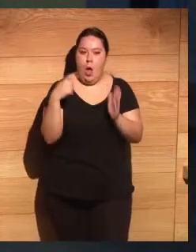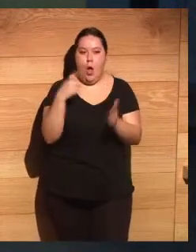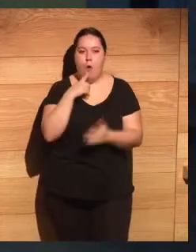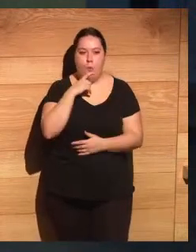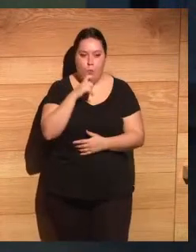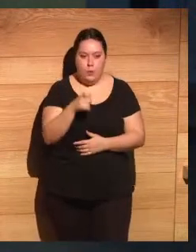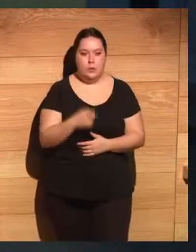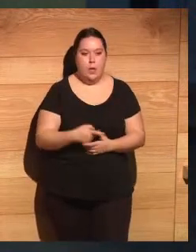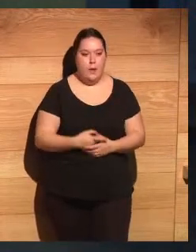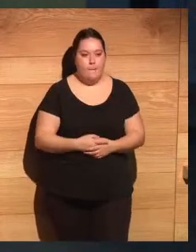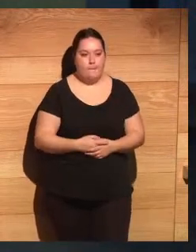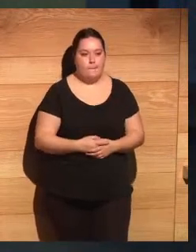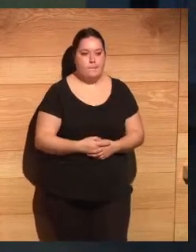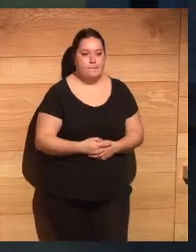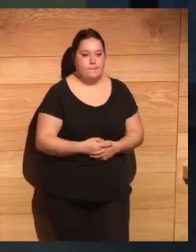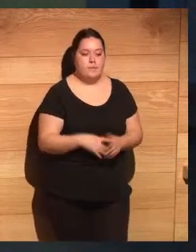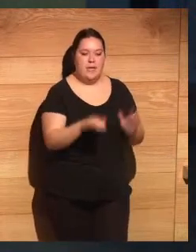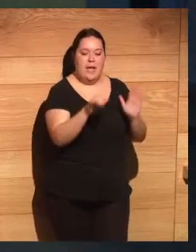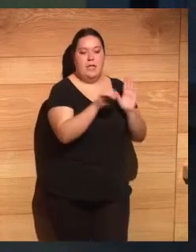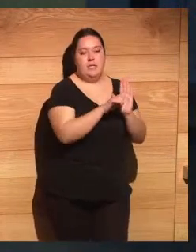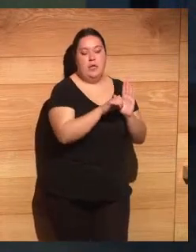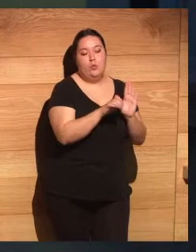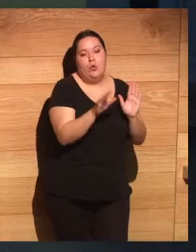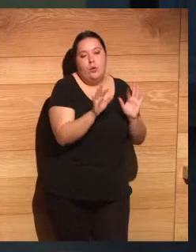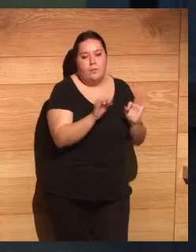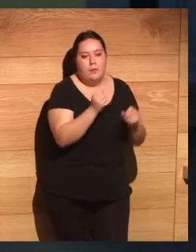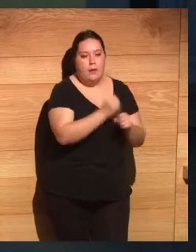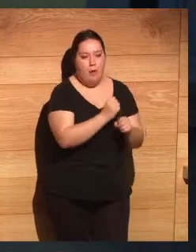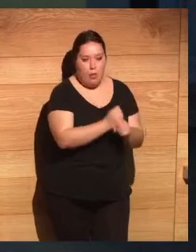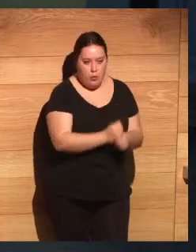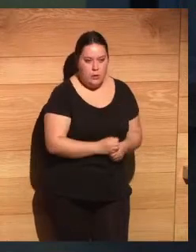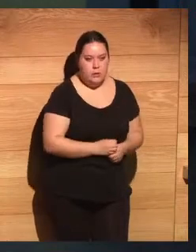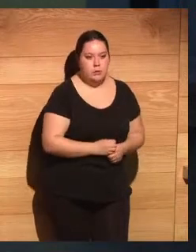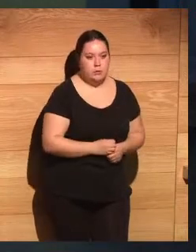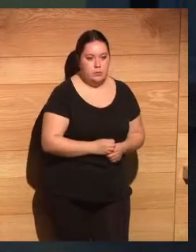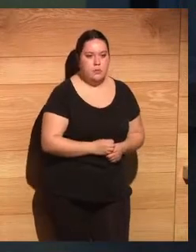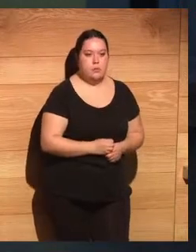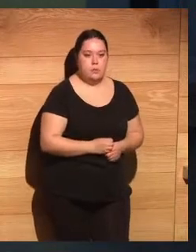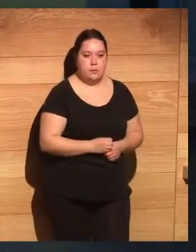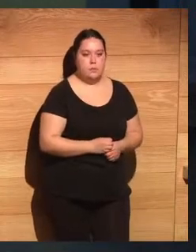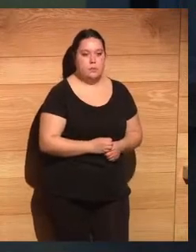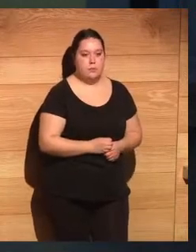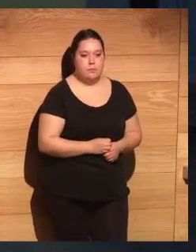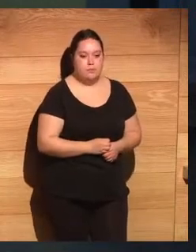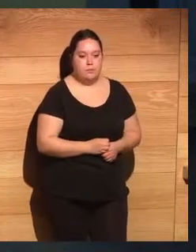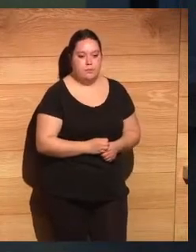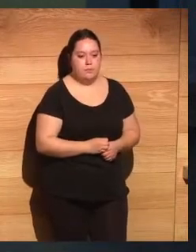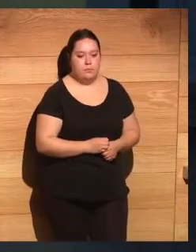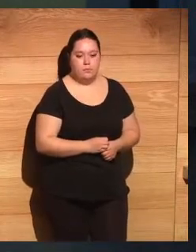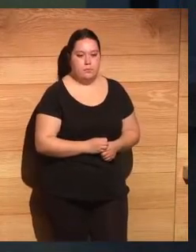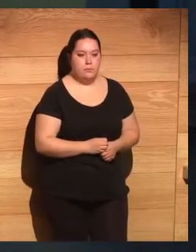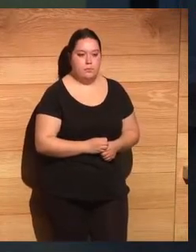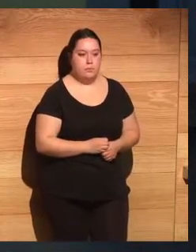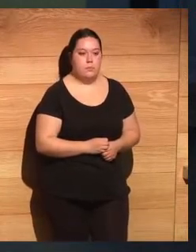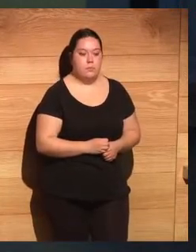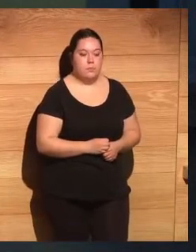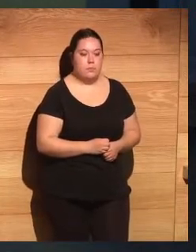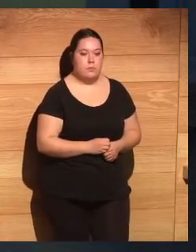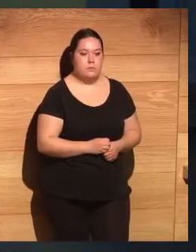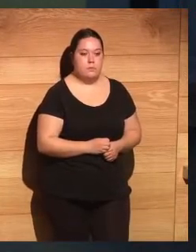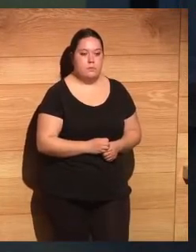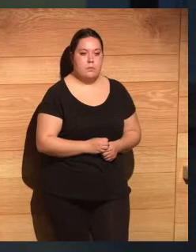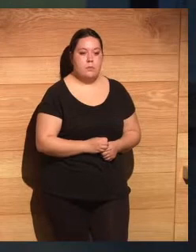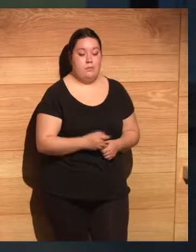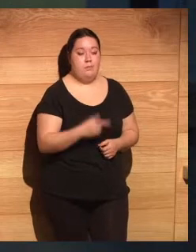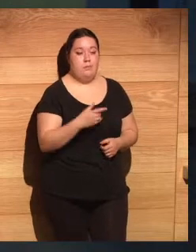la regula el Estatuto de los Trabajadores, que ha prestado grandes servicios, en fin, y está bien en general, no vamos a hacer una enmienda a la totalidad, pero que